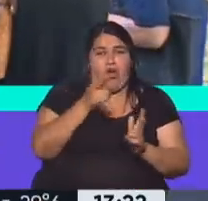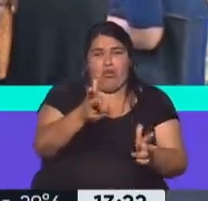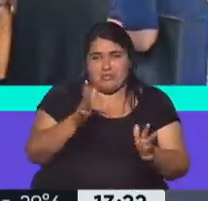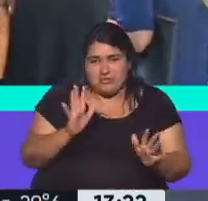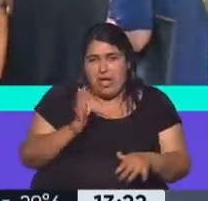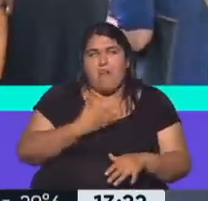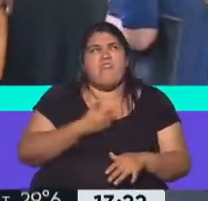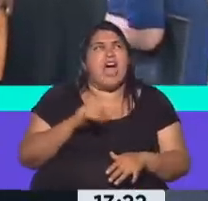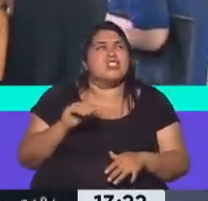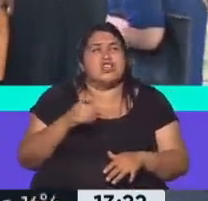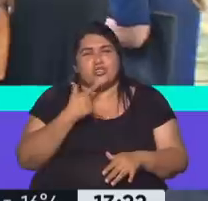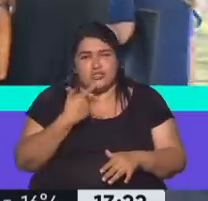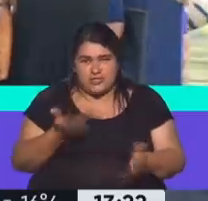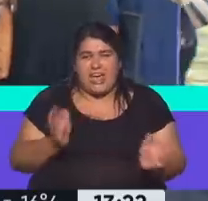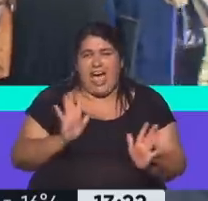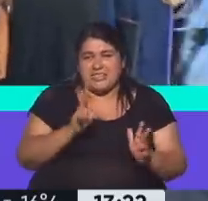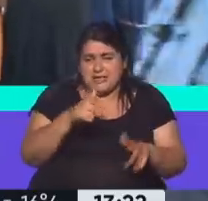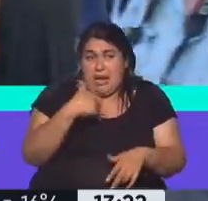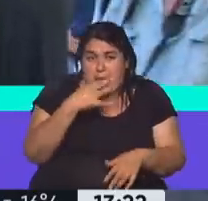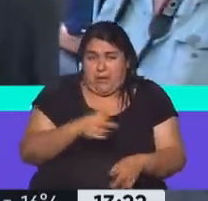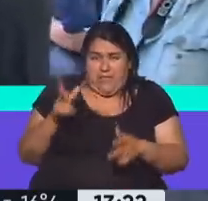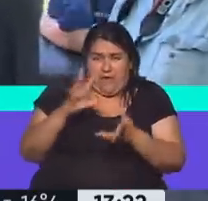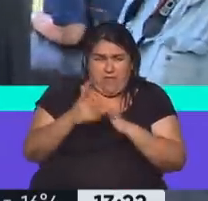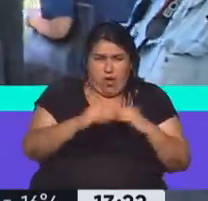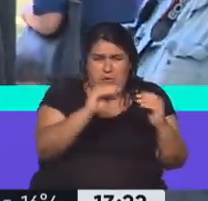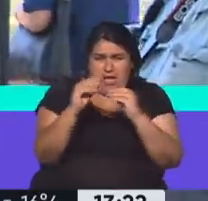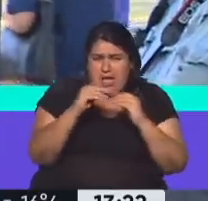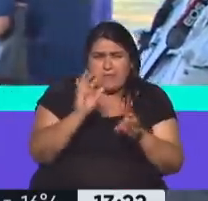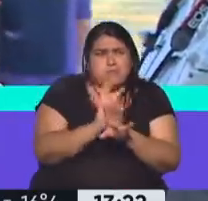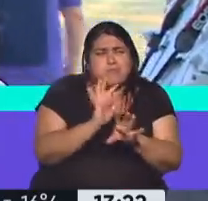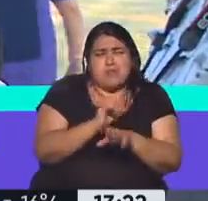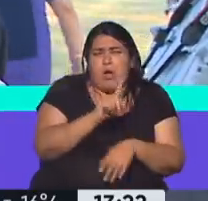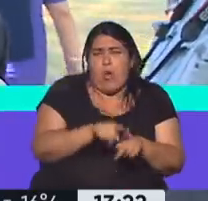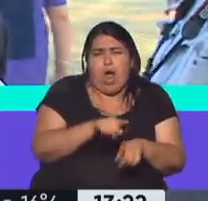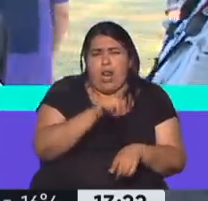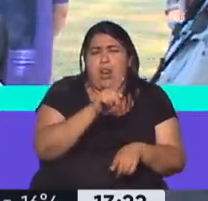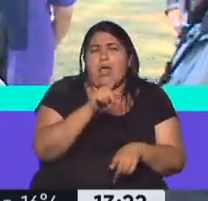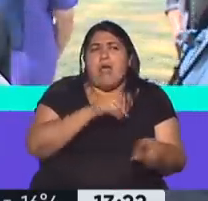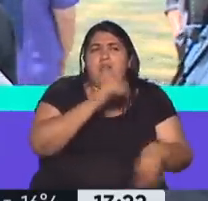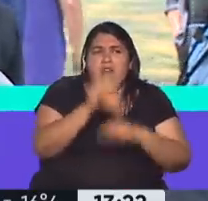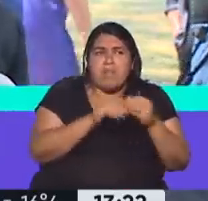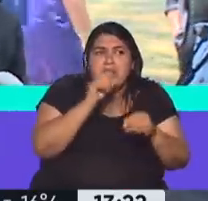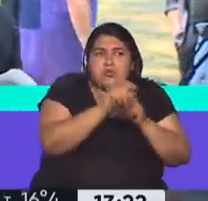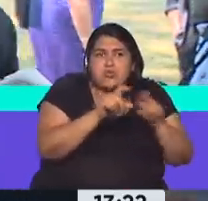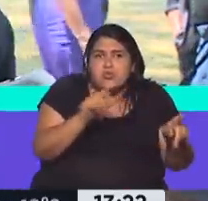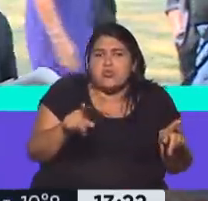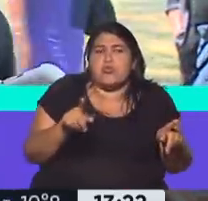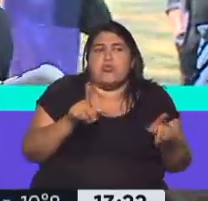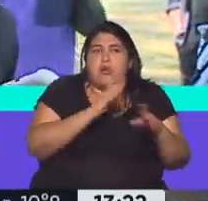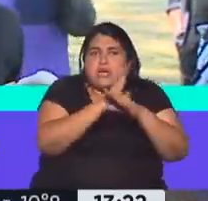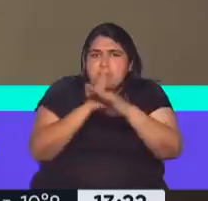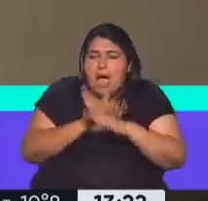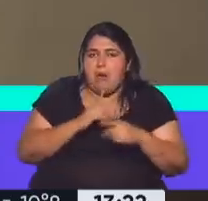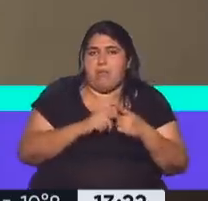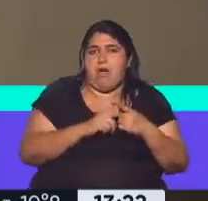estos tipos, pero la verdad que a uno ya le genera bronca. Espiaban no solamente a sus familias, no solamente a sus colegas